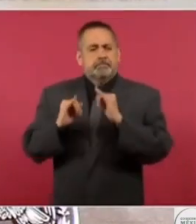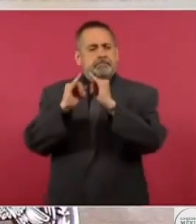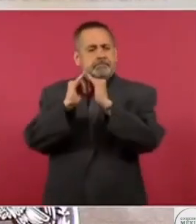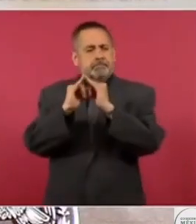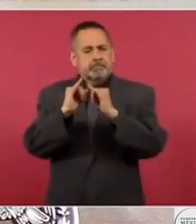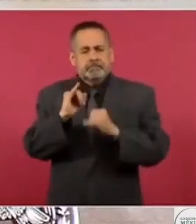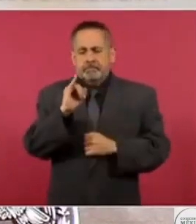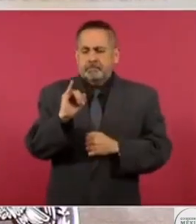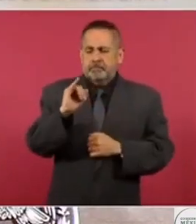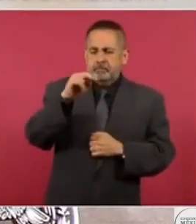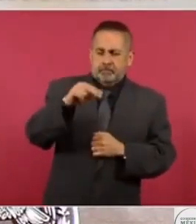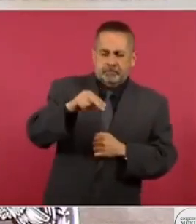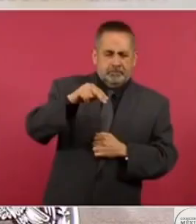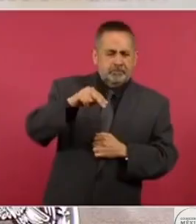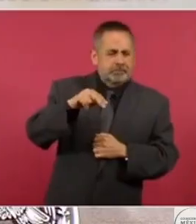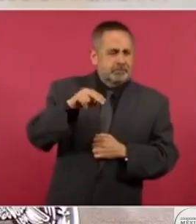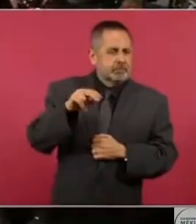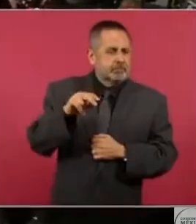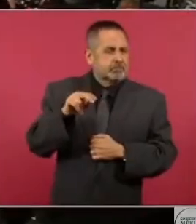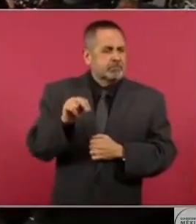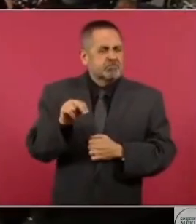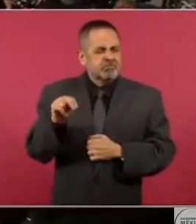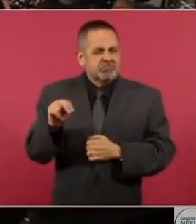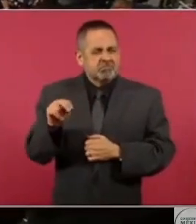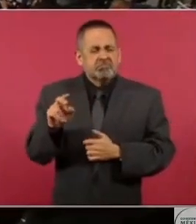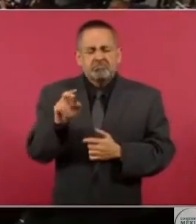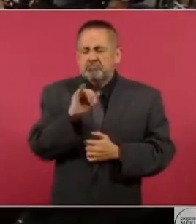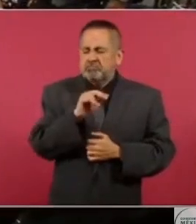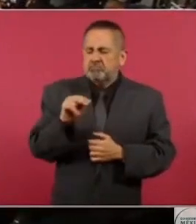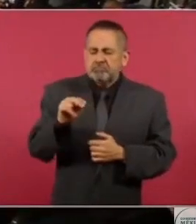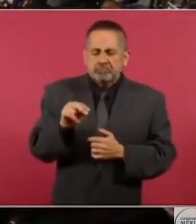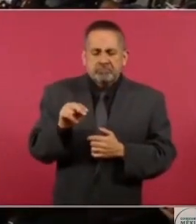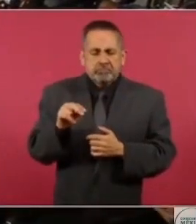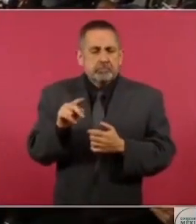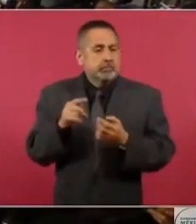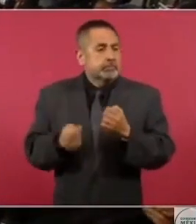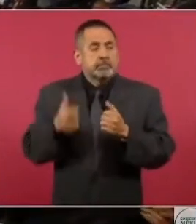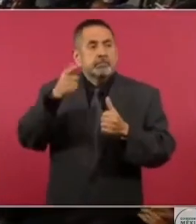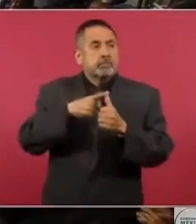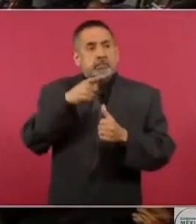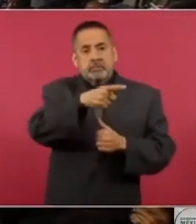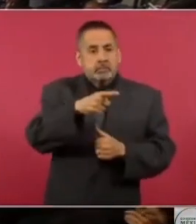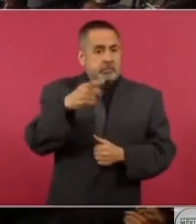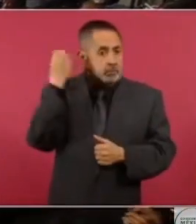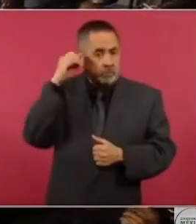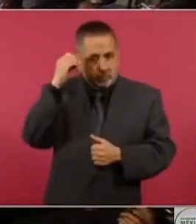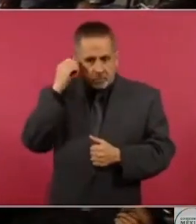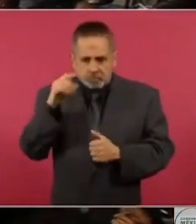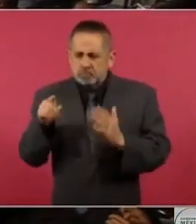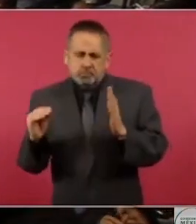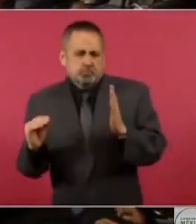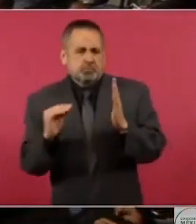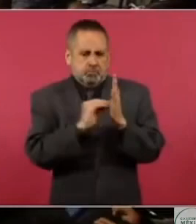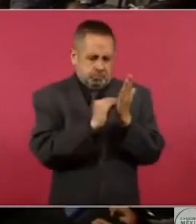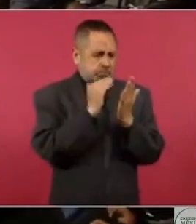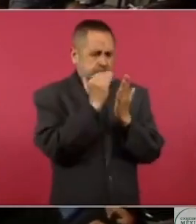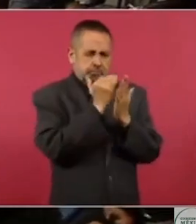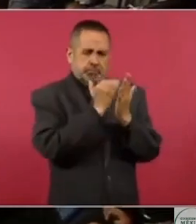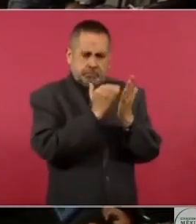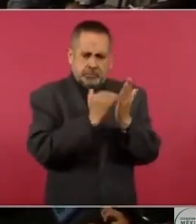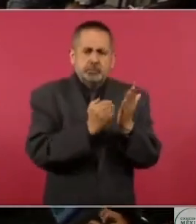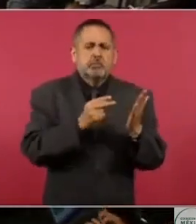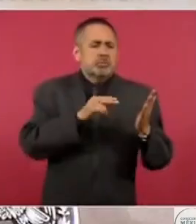Nacional de Nutrición, que se hizo principalmente en Oaxaca, en otro